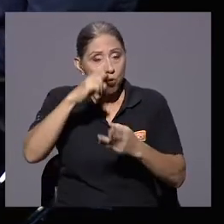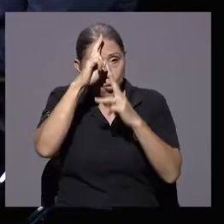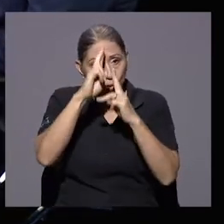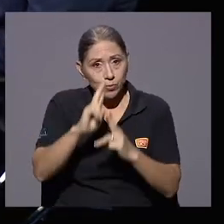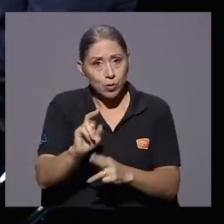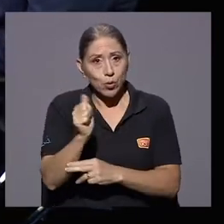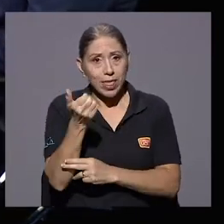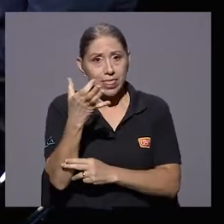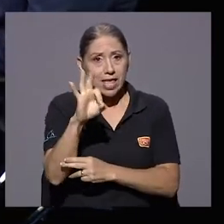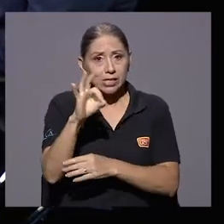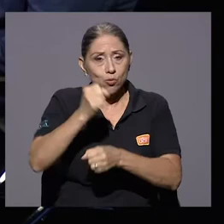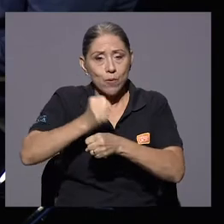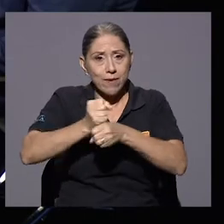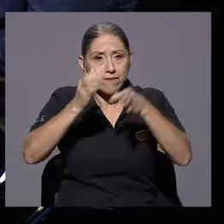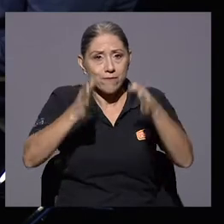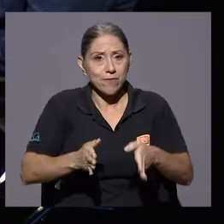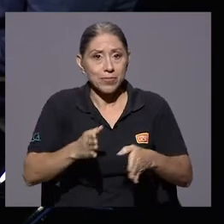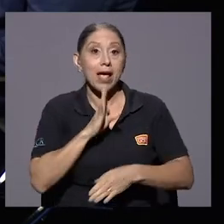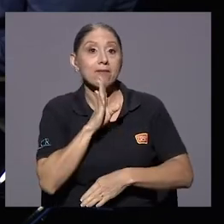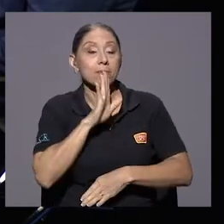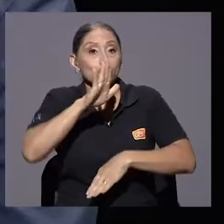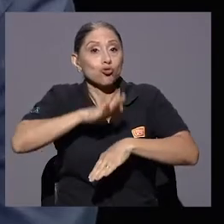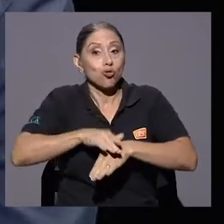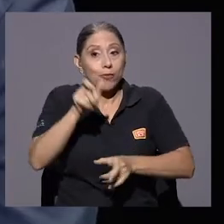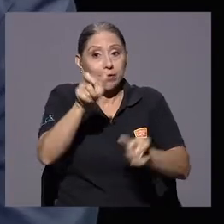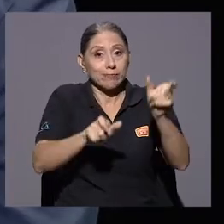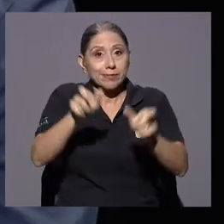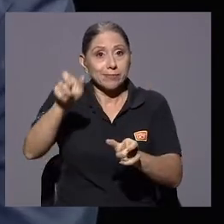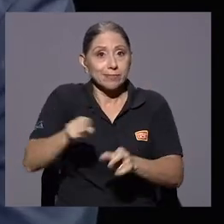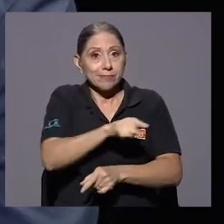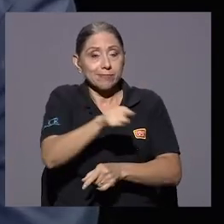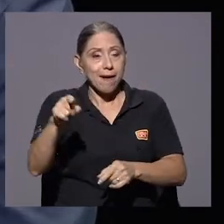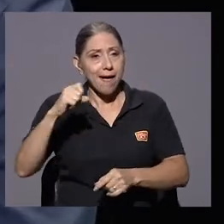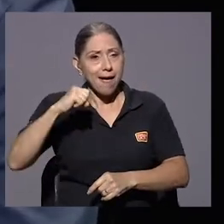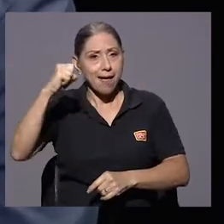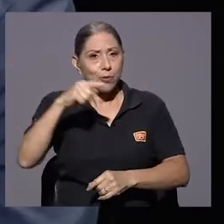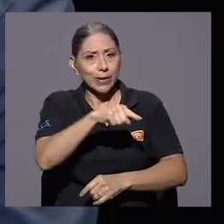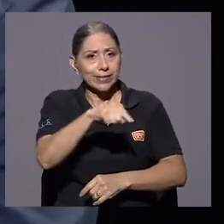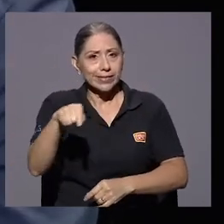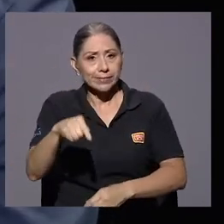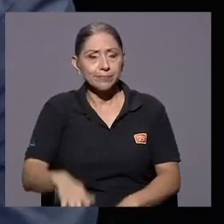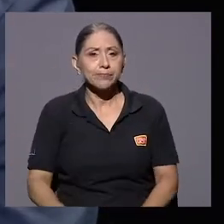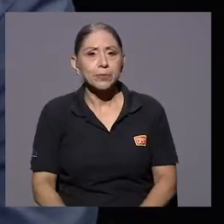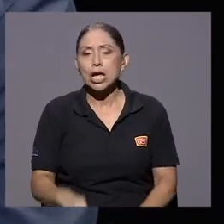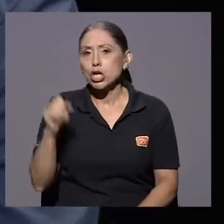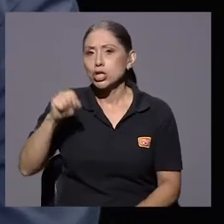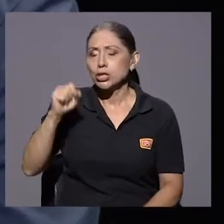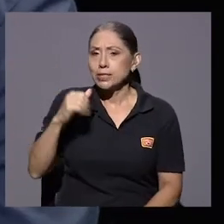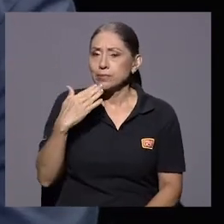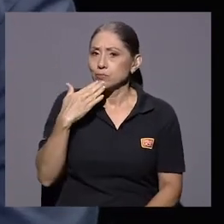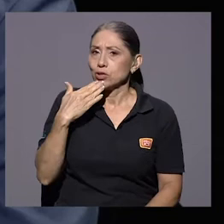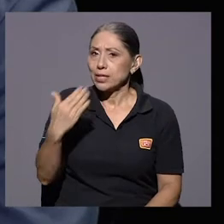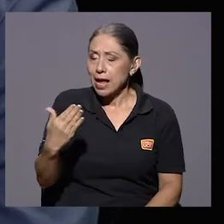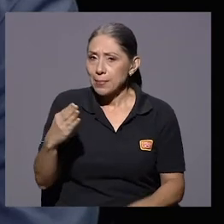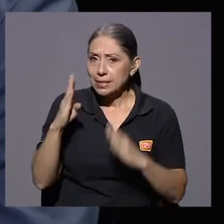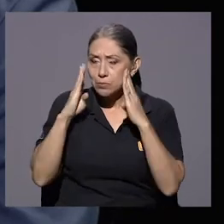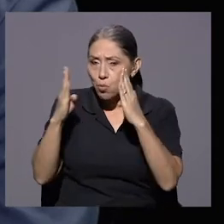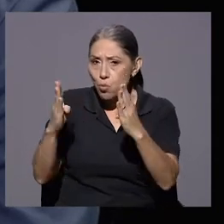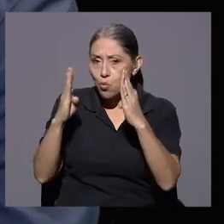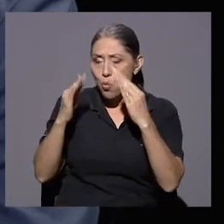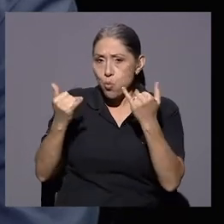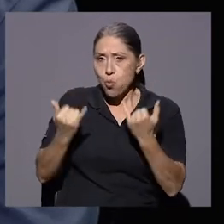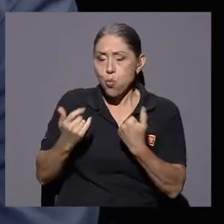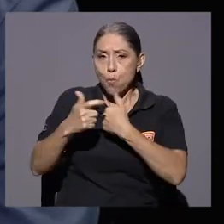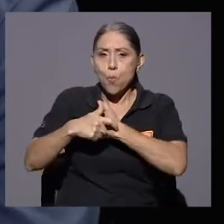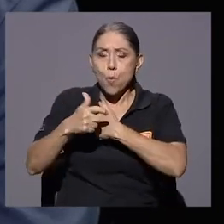Hablemos un poco de esos héroes y heroínas, don Lenin. Sí, muchísimas gracias, nos viene de verdad por tomarnos en cuenta. En un